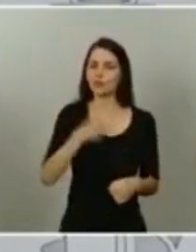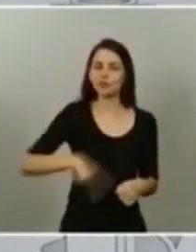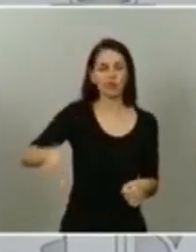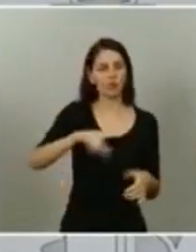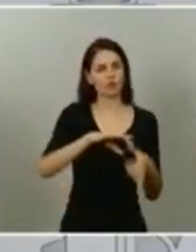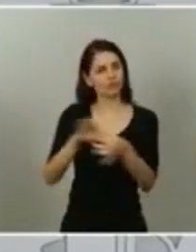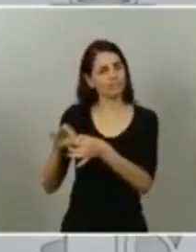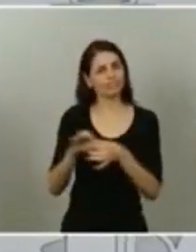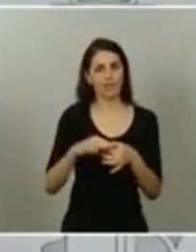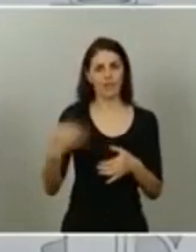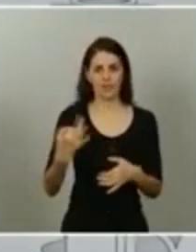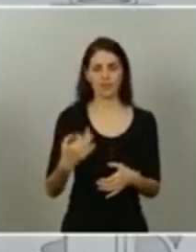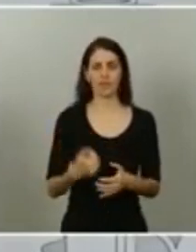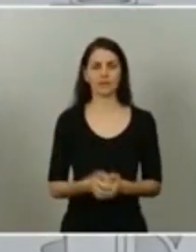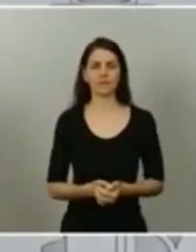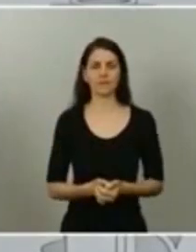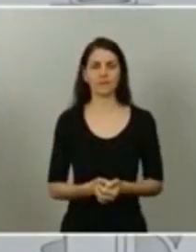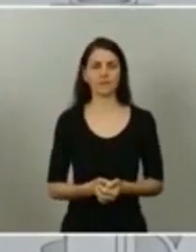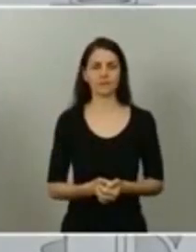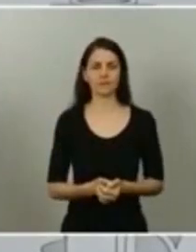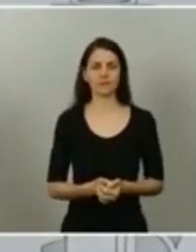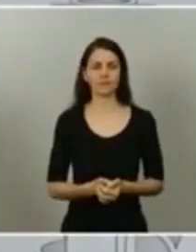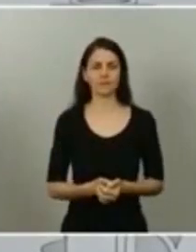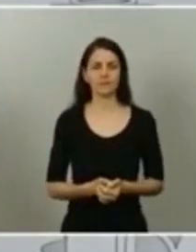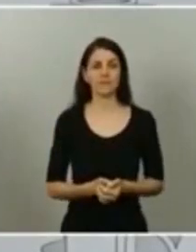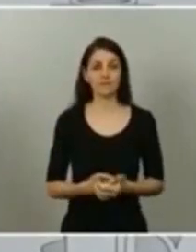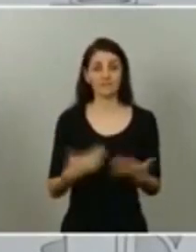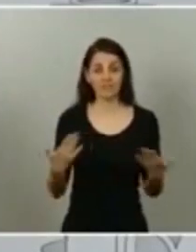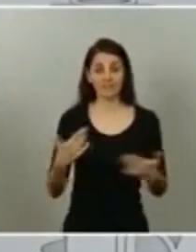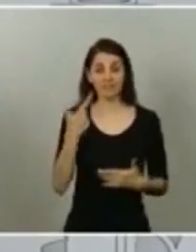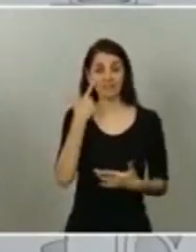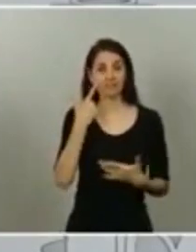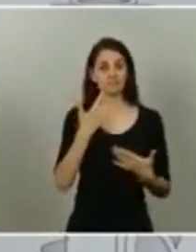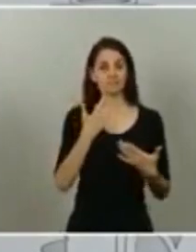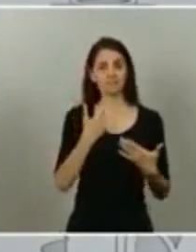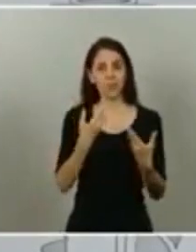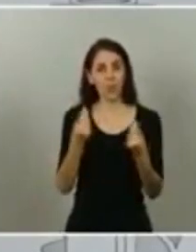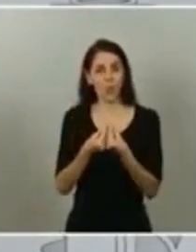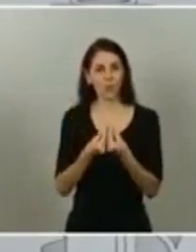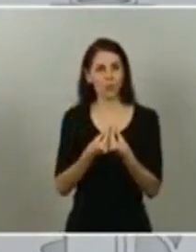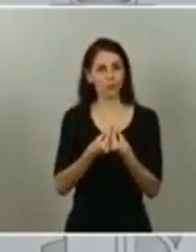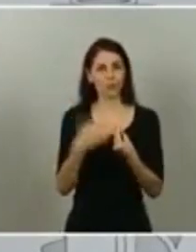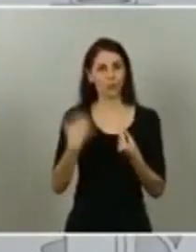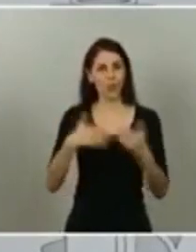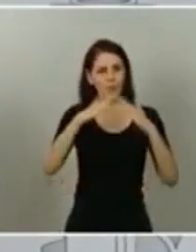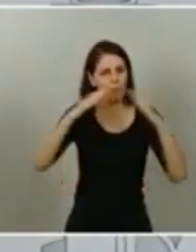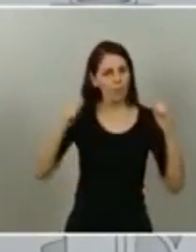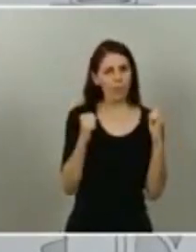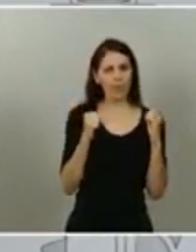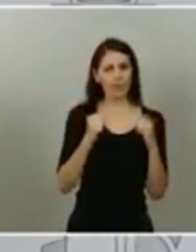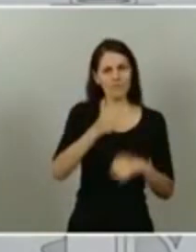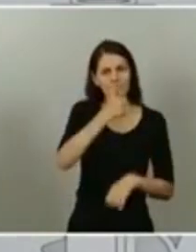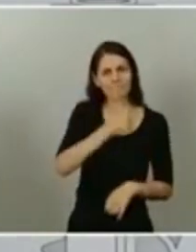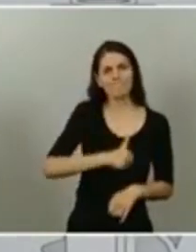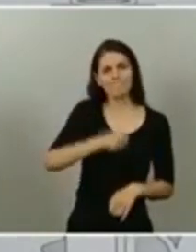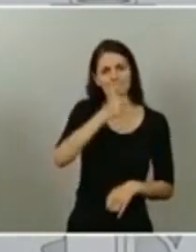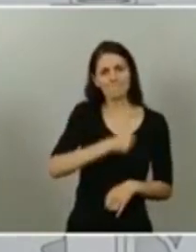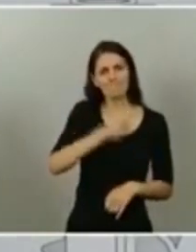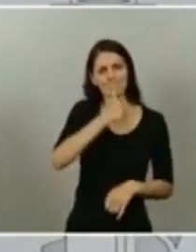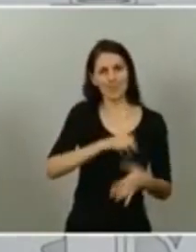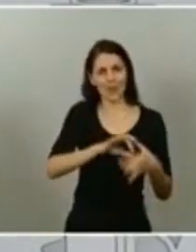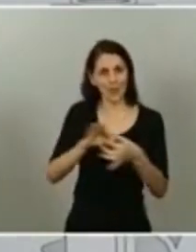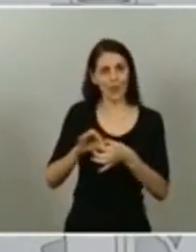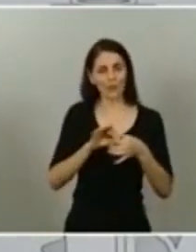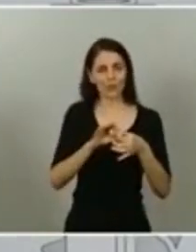coraje suficiente para resistir juntos, no tengamos miedo alguno ahora de avanzar unidos. Avanzar unidos será